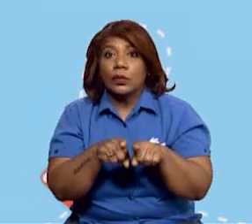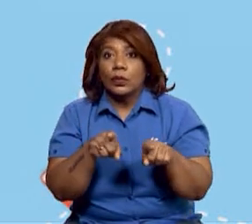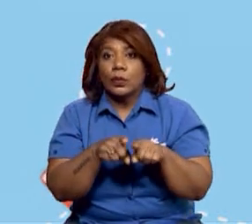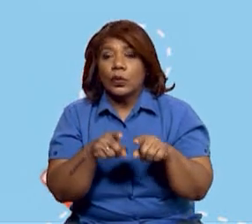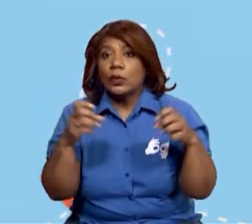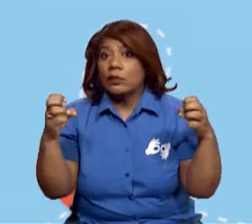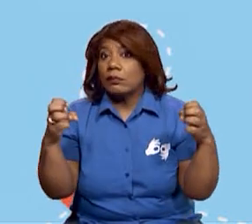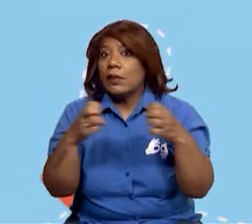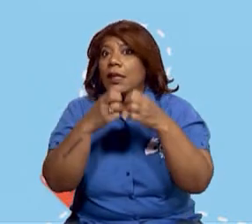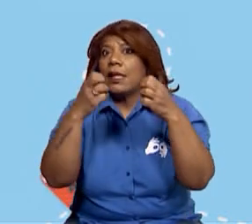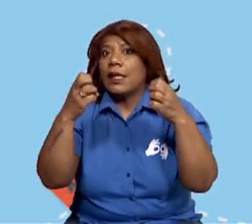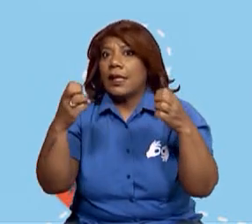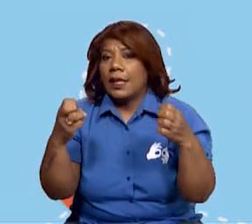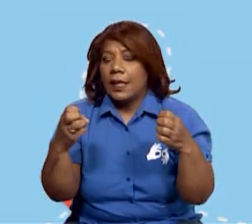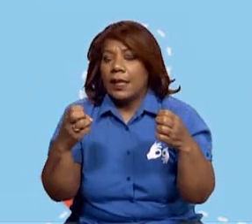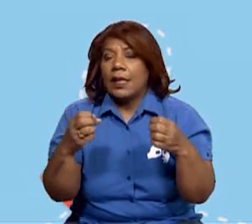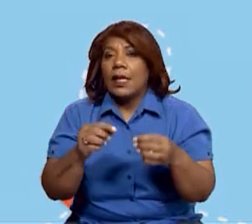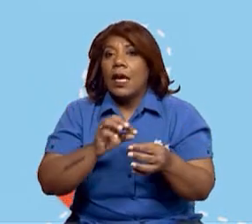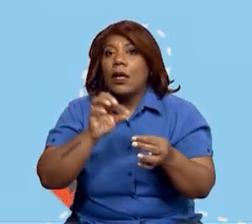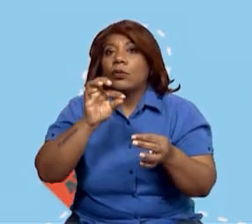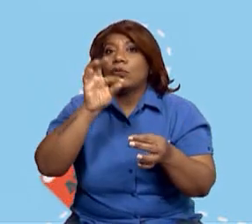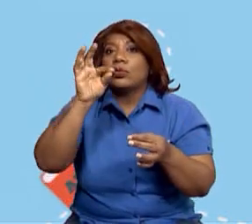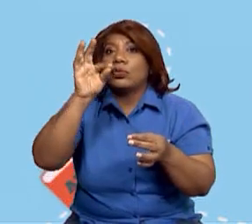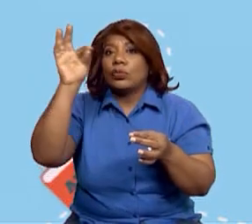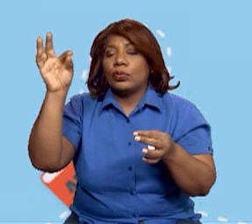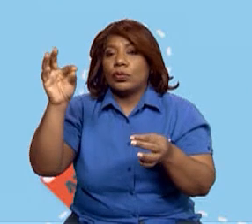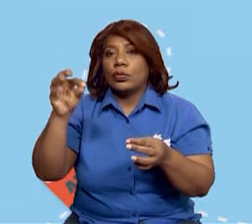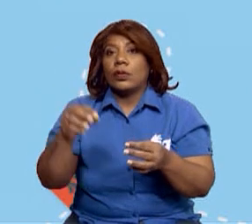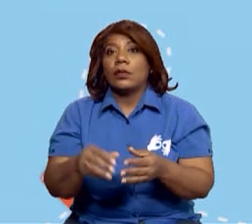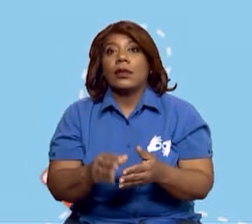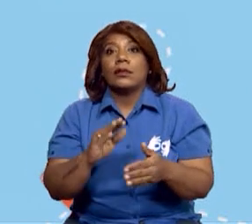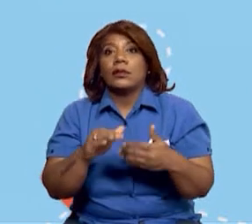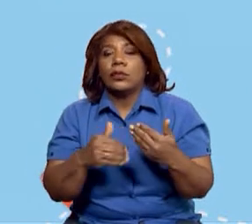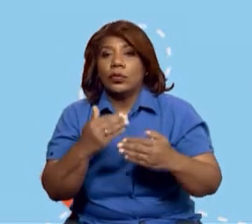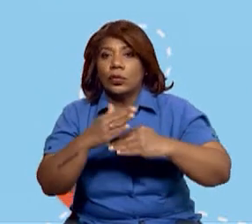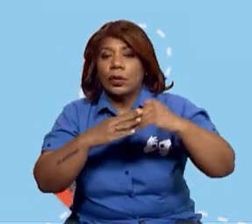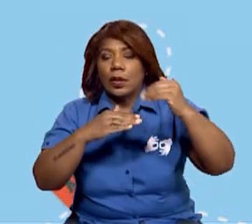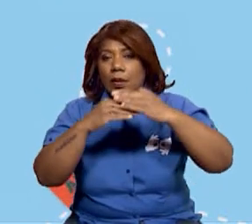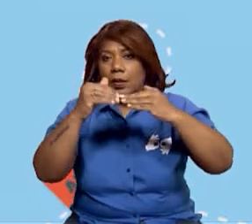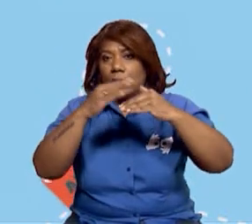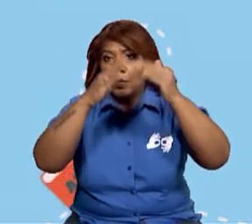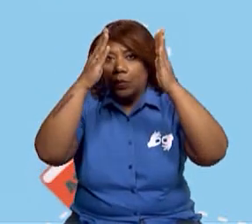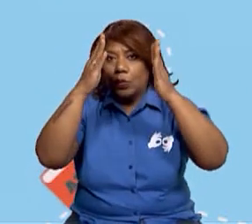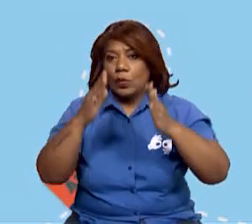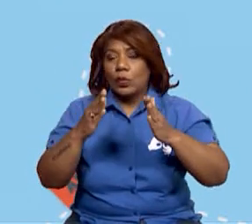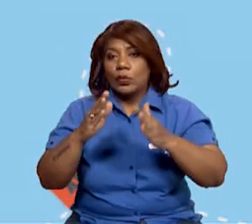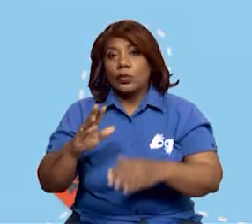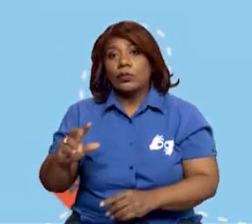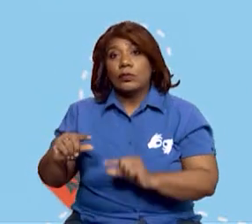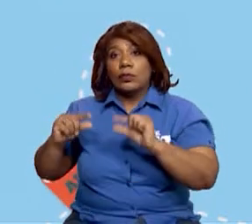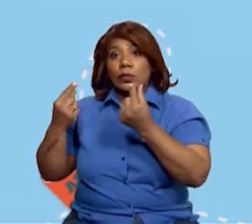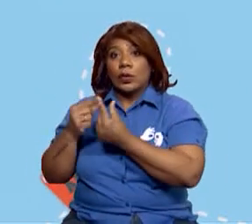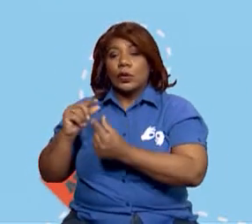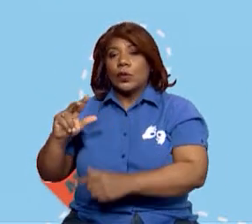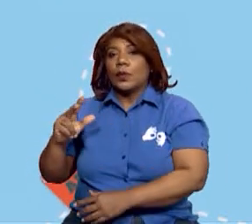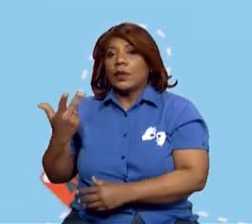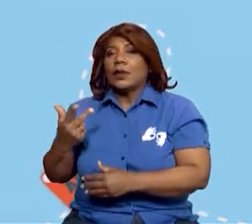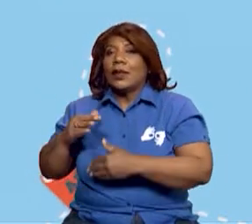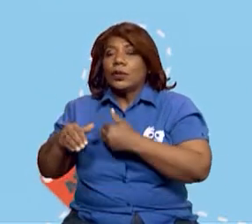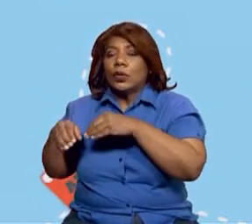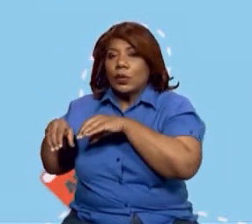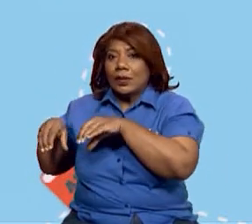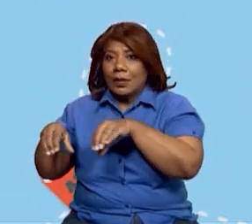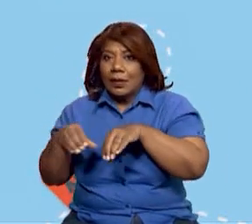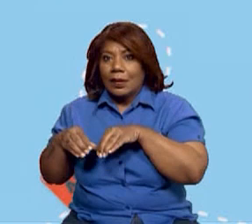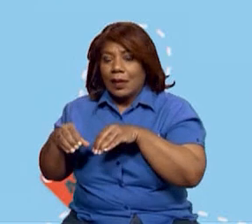de energía eléctrica, gas, agua y construcción. Y también tenemos en el terciario las actividades